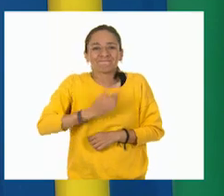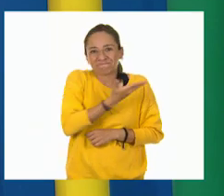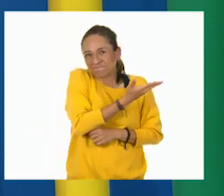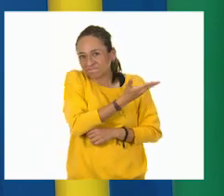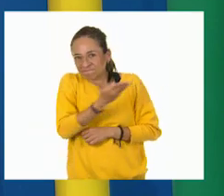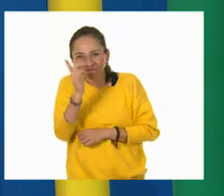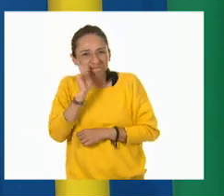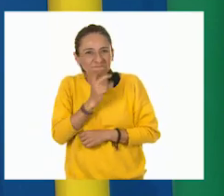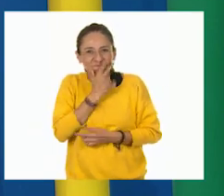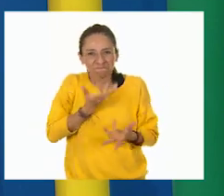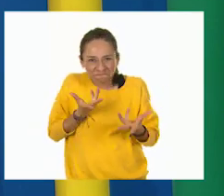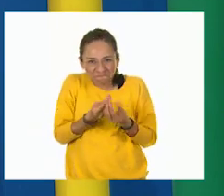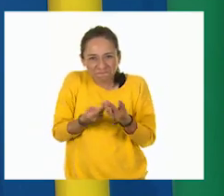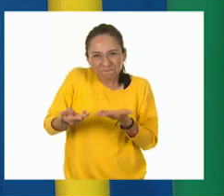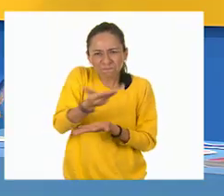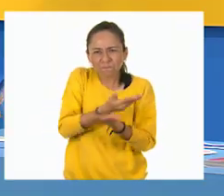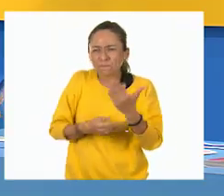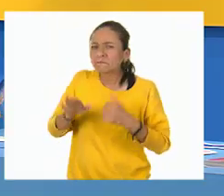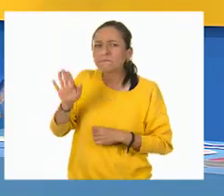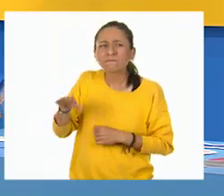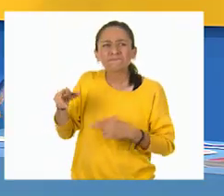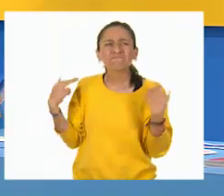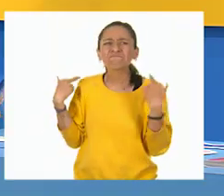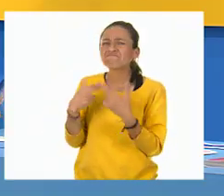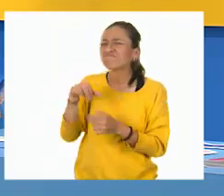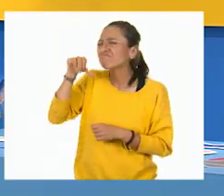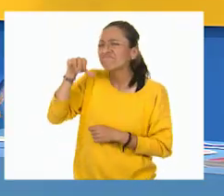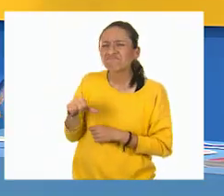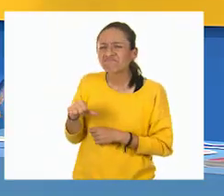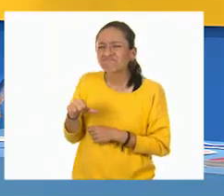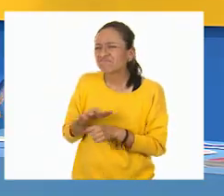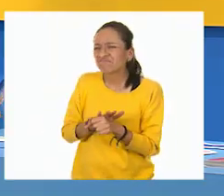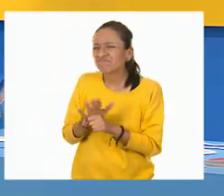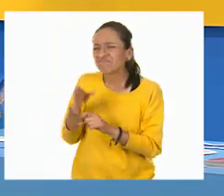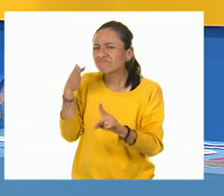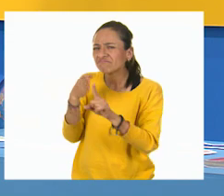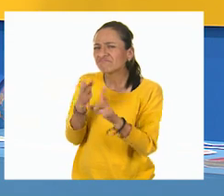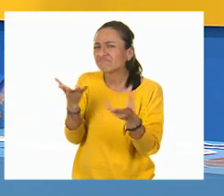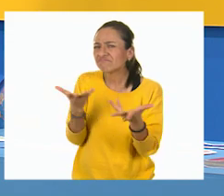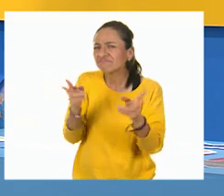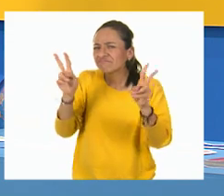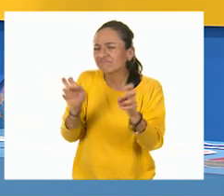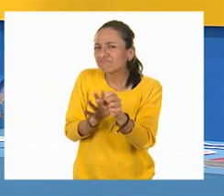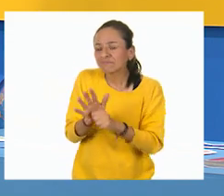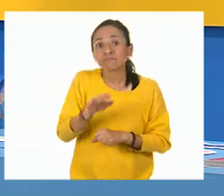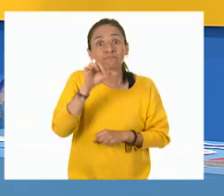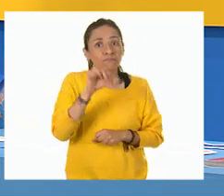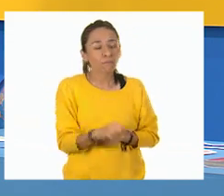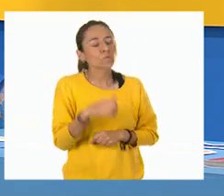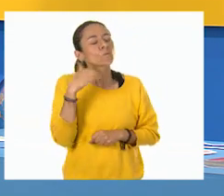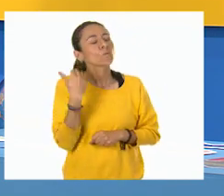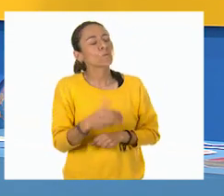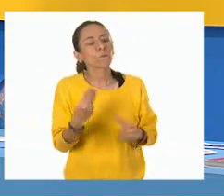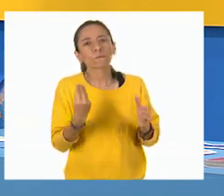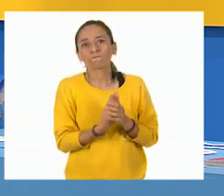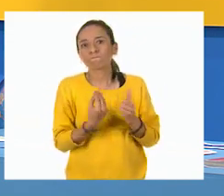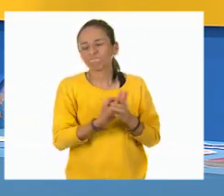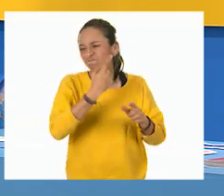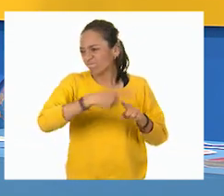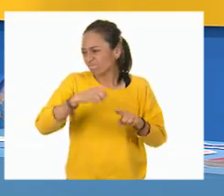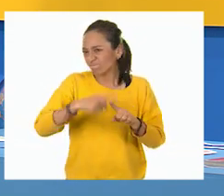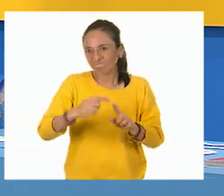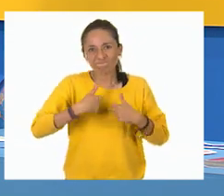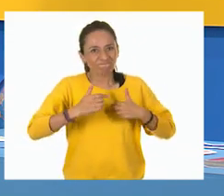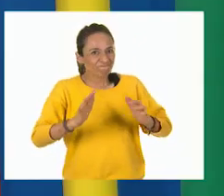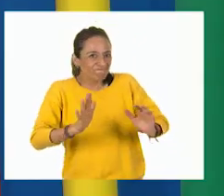trabajaremos el día de hoy, maestro? Pues el día de hoy tendremos una sesión llena de sorpresas. Jugaremos y